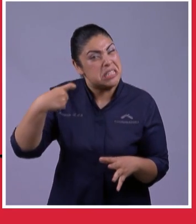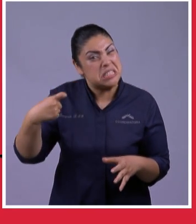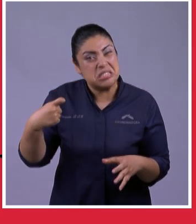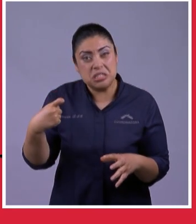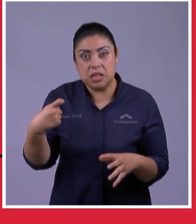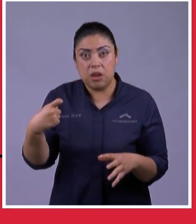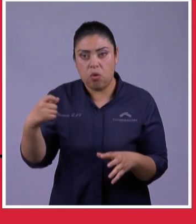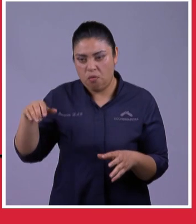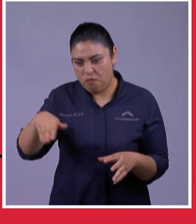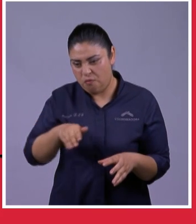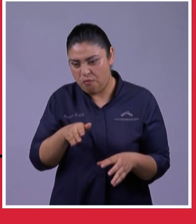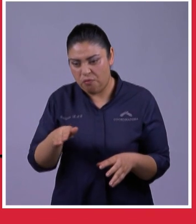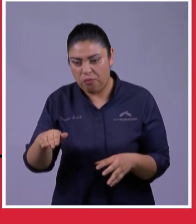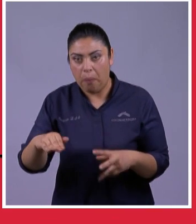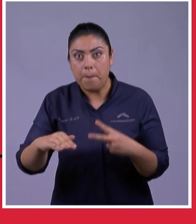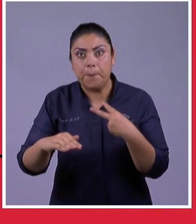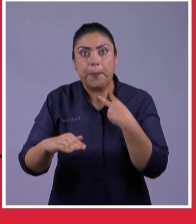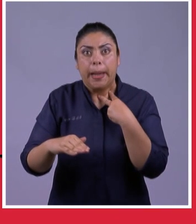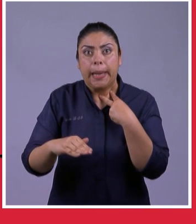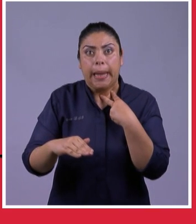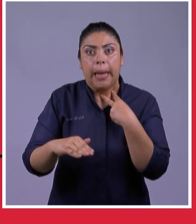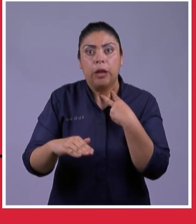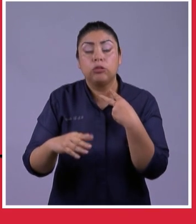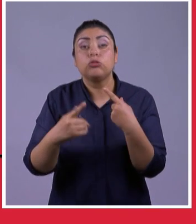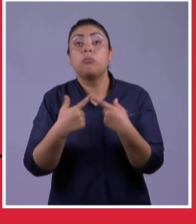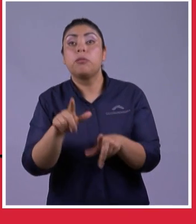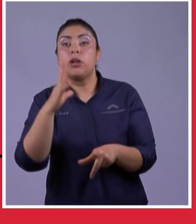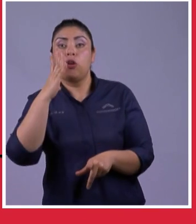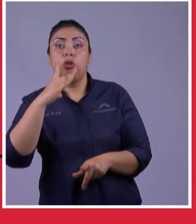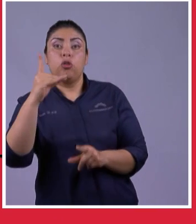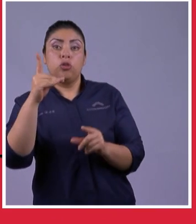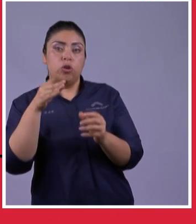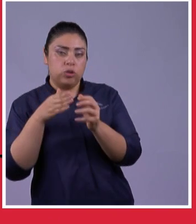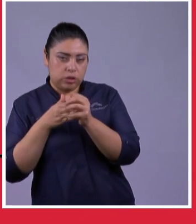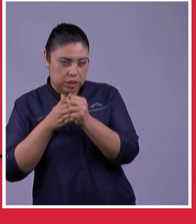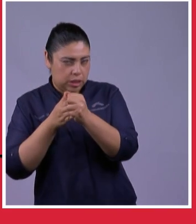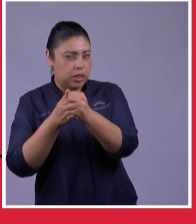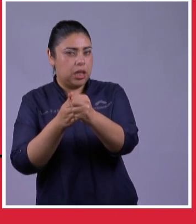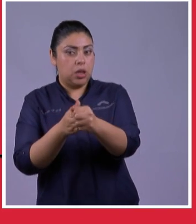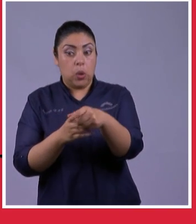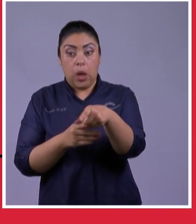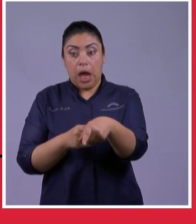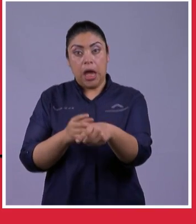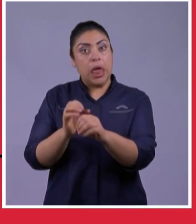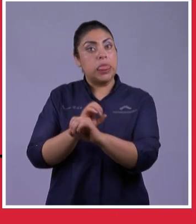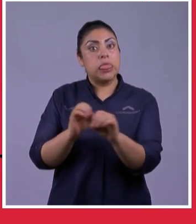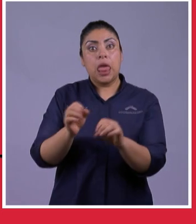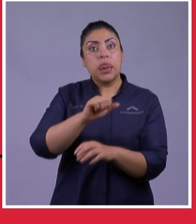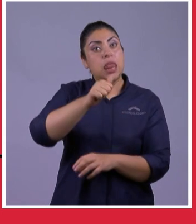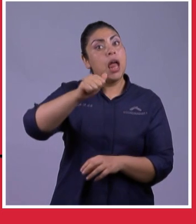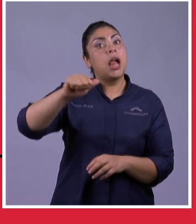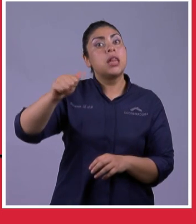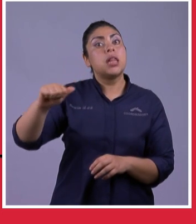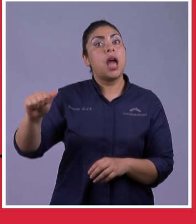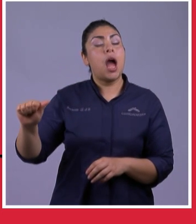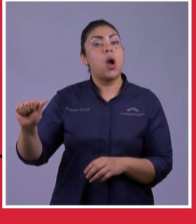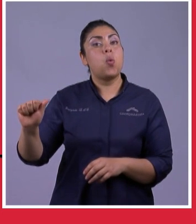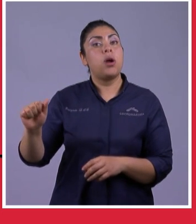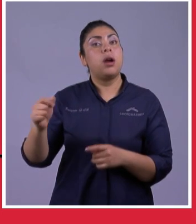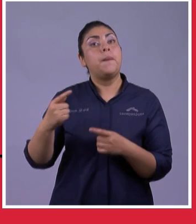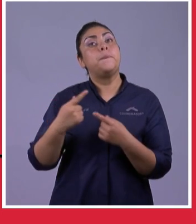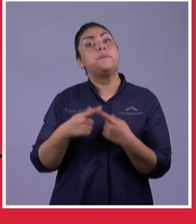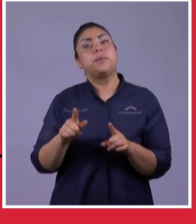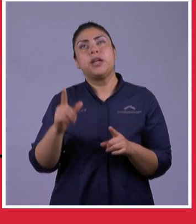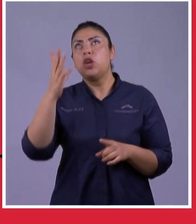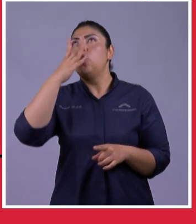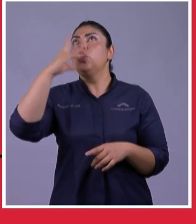Venenosos Una Tierra Seca Donde No Había Agua Él Es Quien Hizo Salir Agua De La Roca Sólida